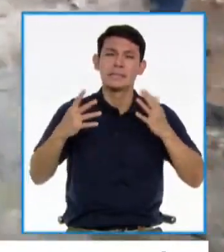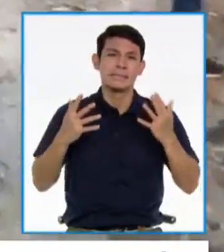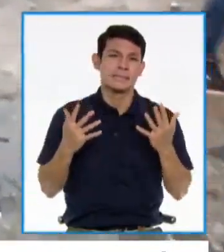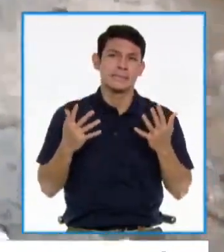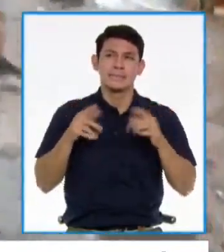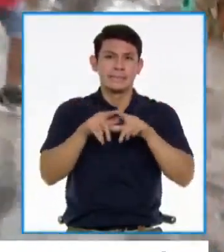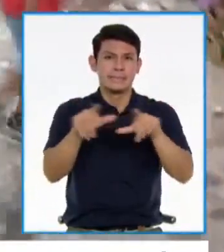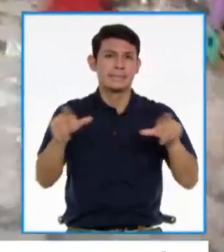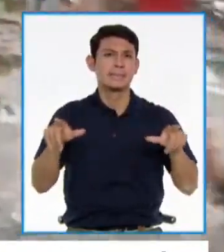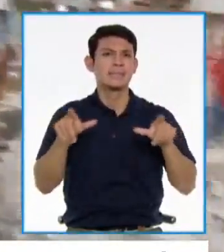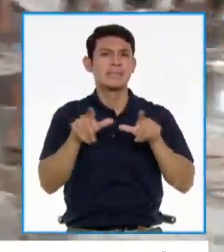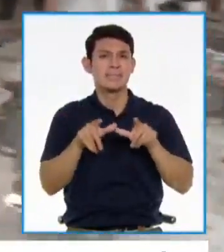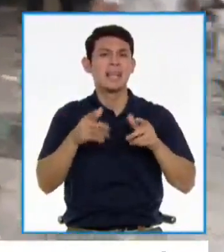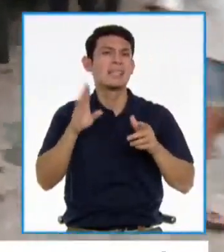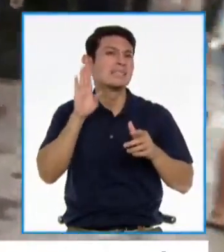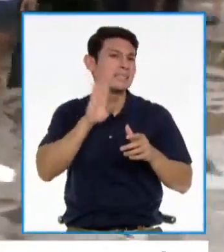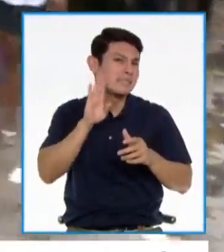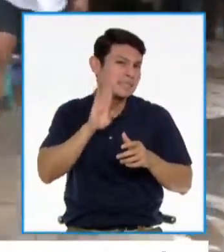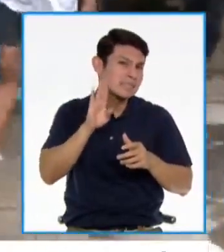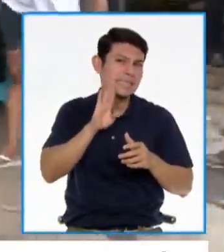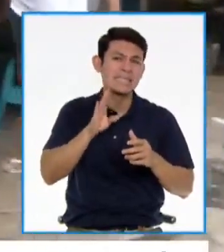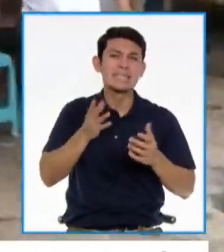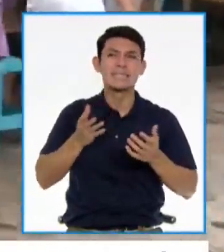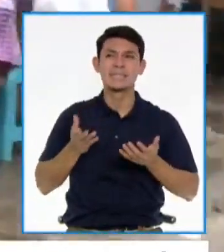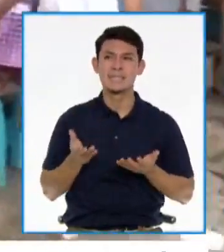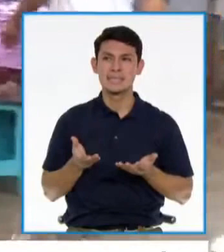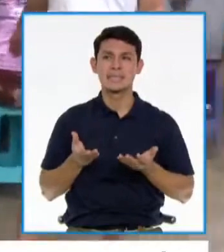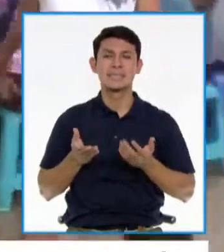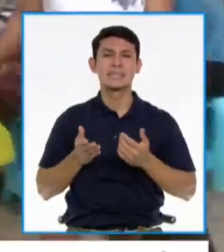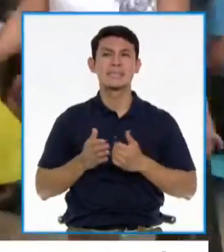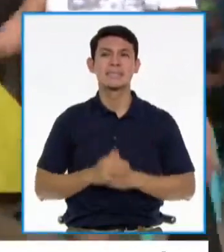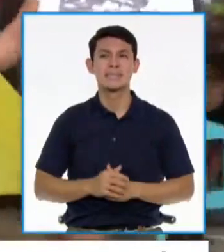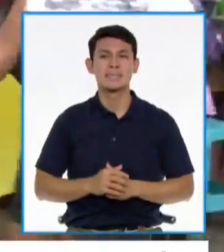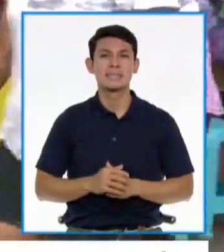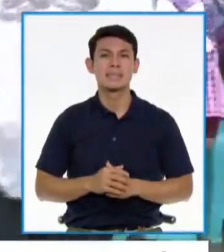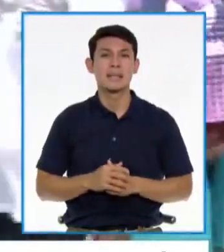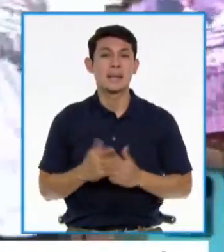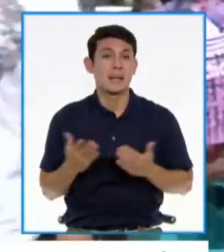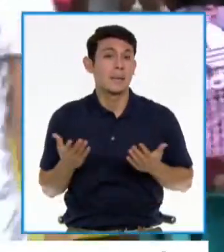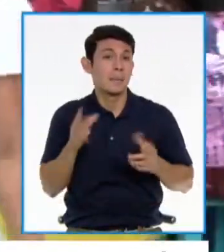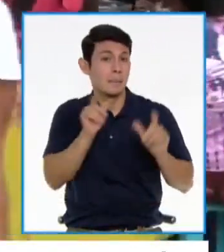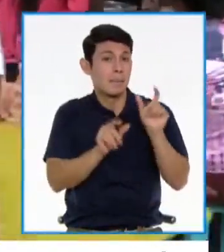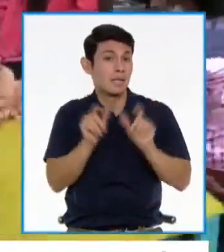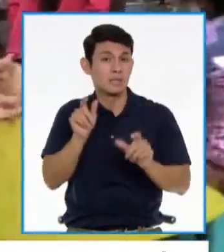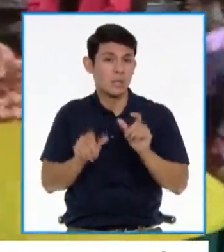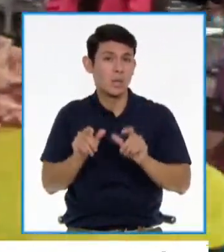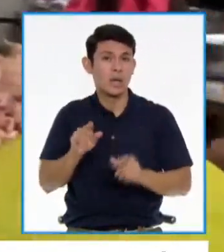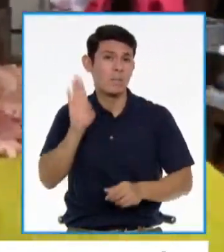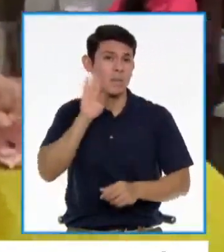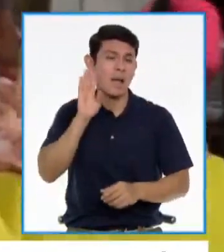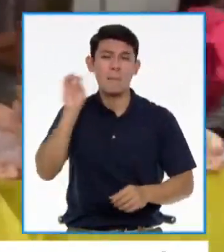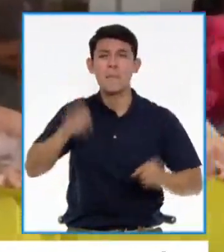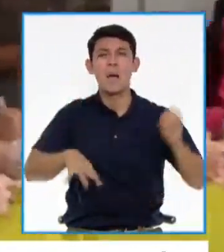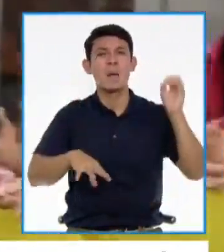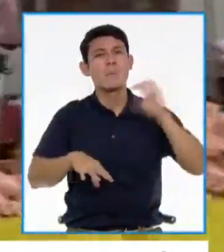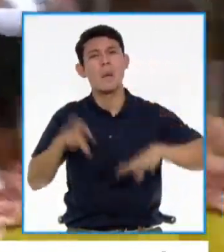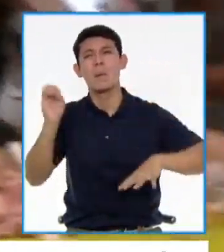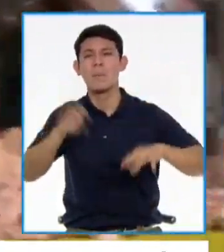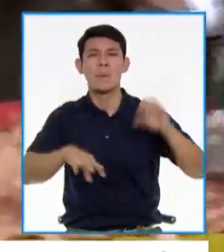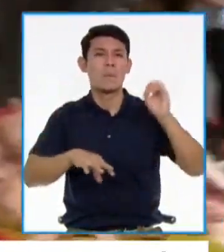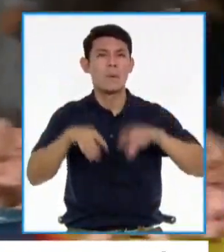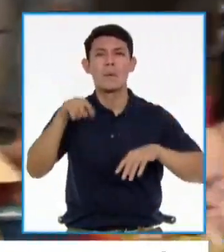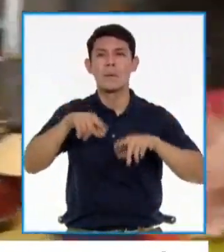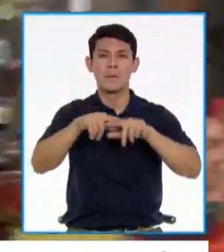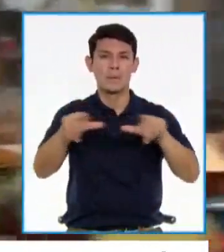zona infecciosa, ya que prácticamente las personas arrojan la basura en este